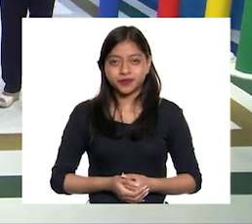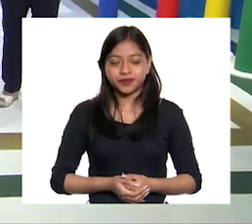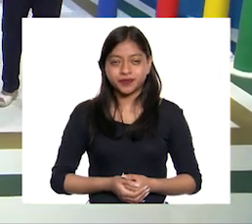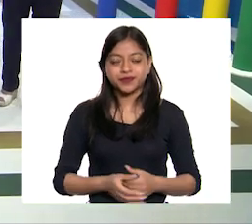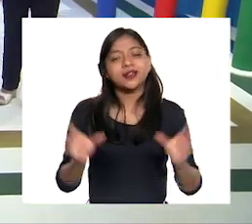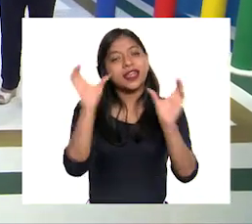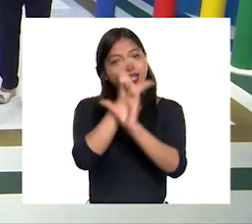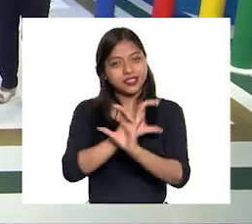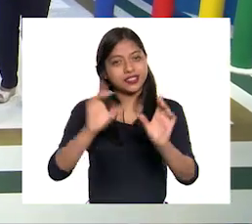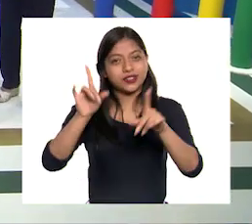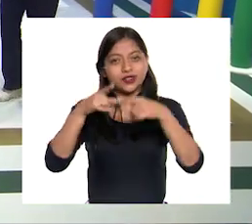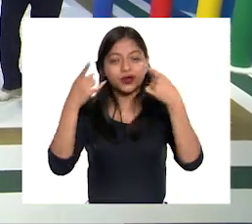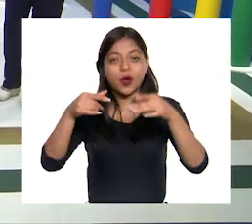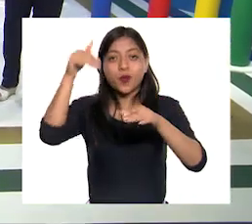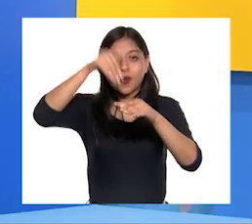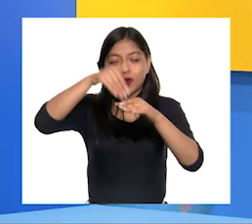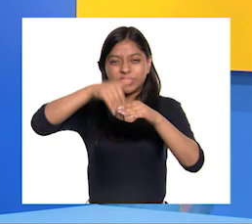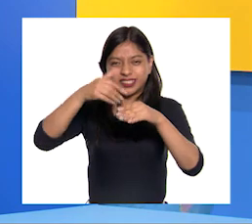Bolsitas